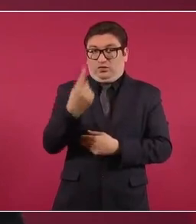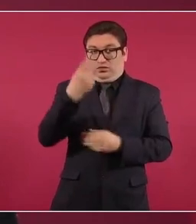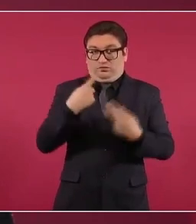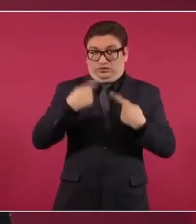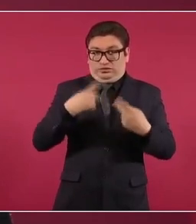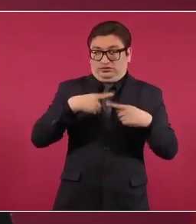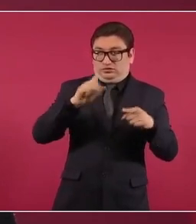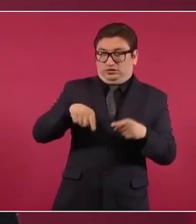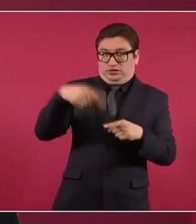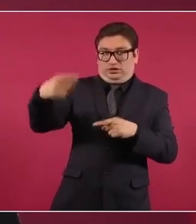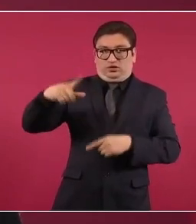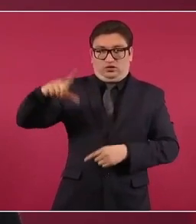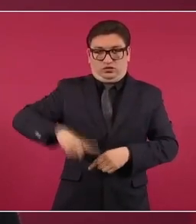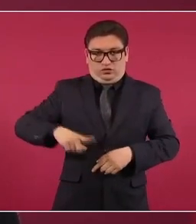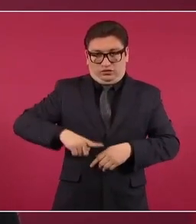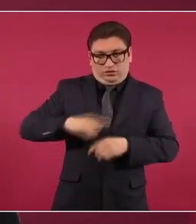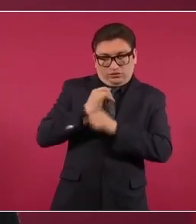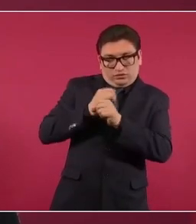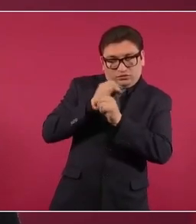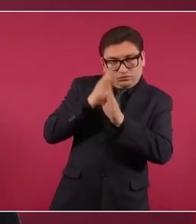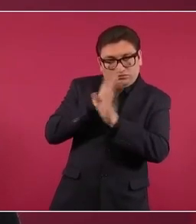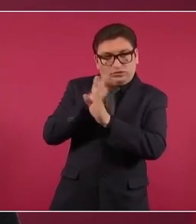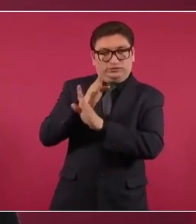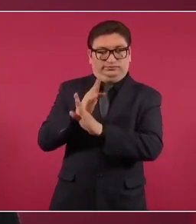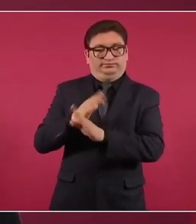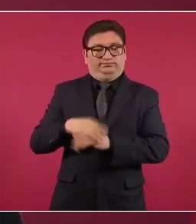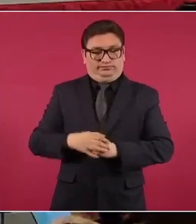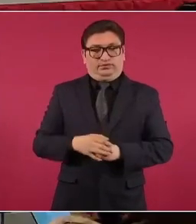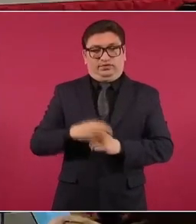funcionarios del gobierno federal.